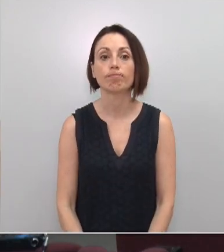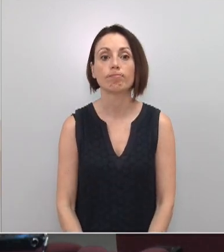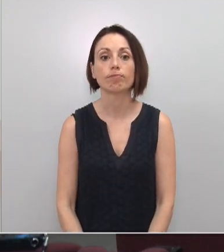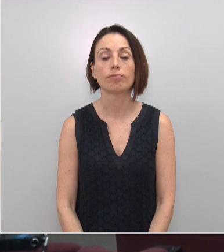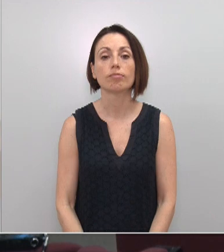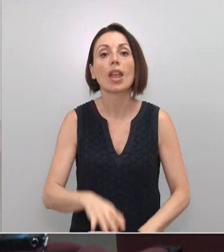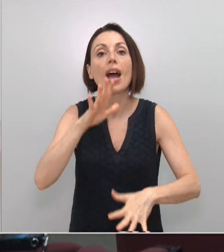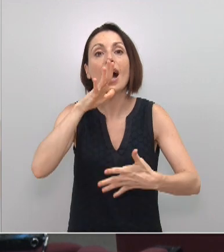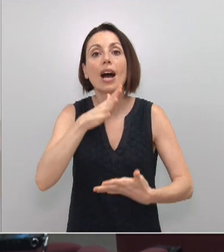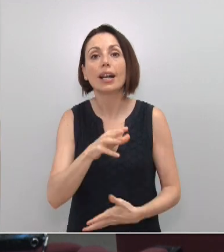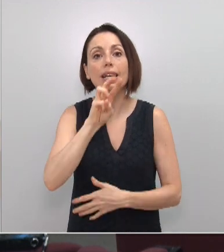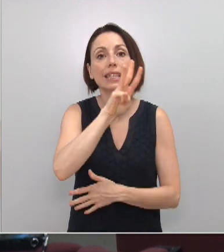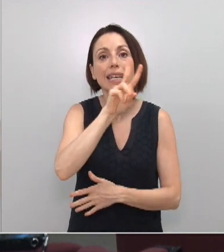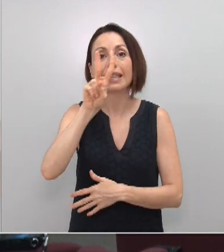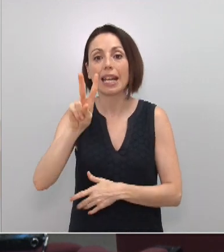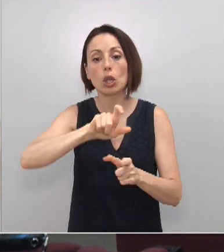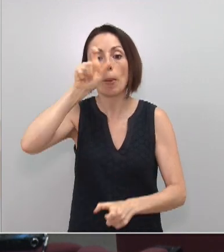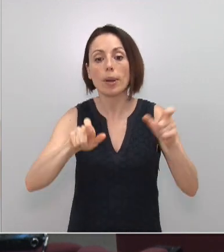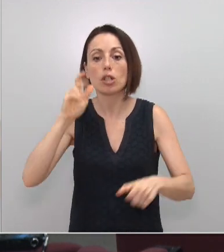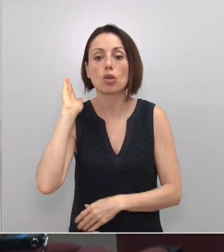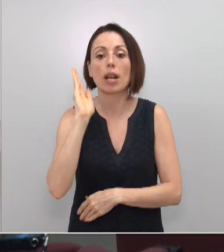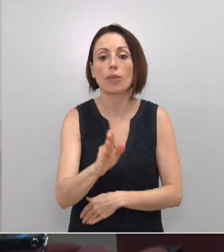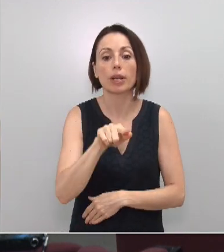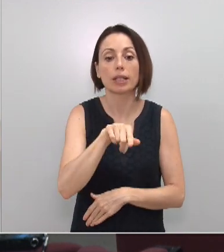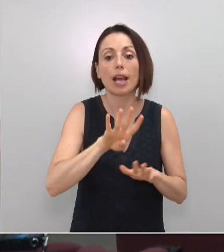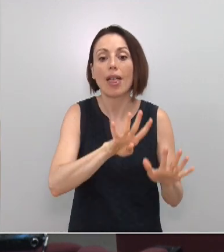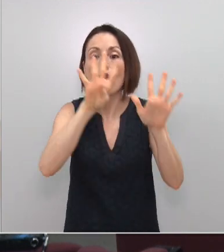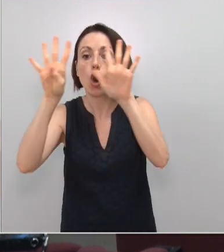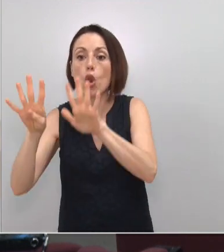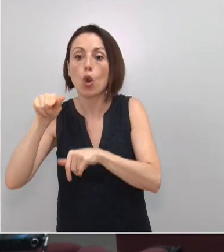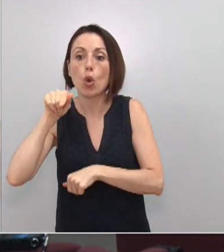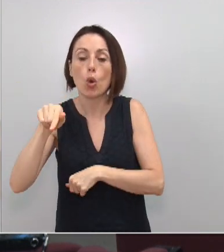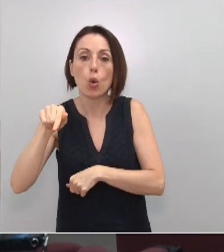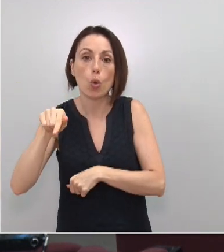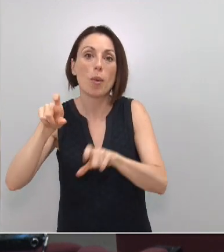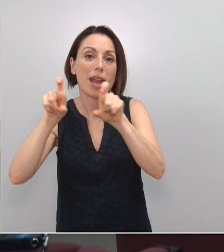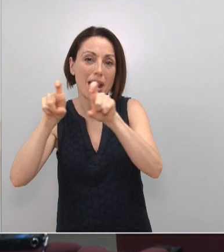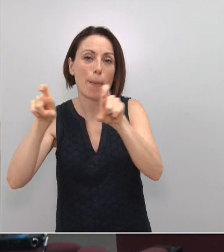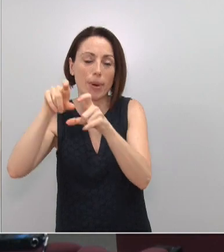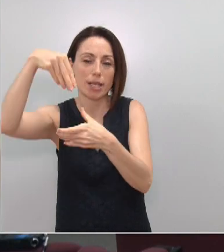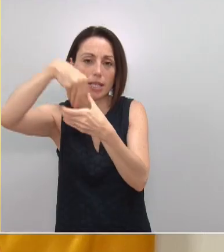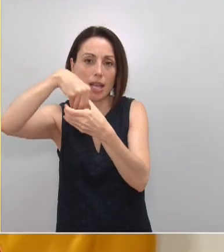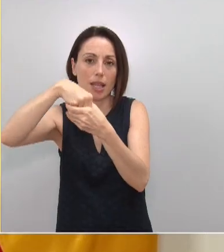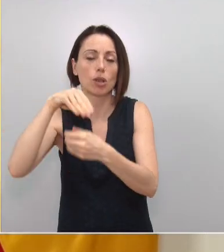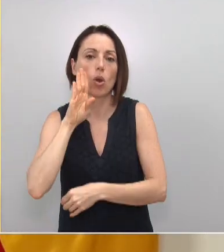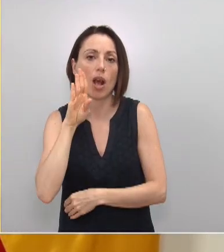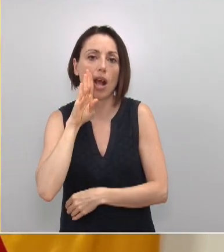bueno, en la actualidad ahora mismo son 32 casos, de los cuales nueve están ubicados en la empresa. Esa es la situación.